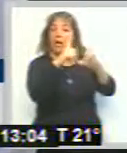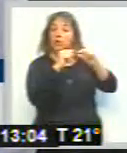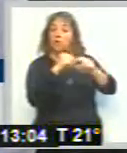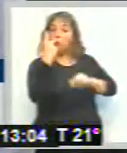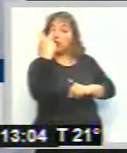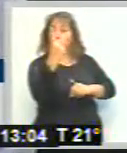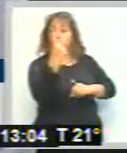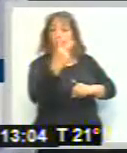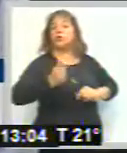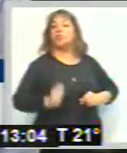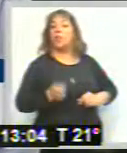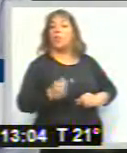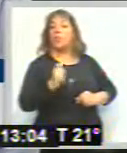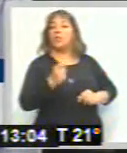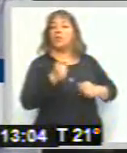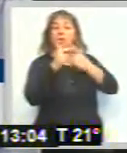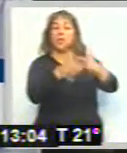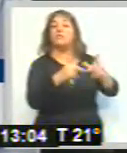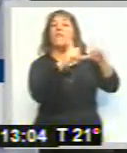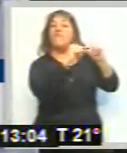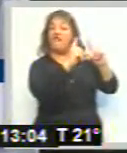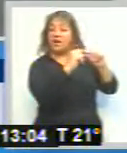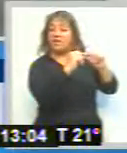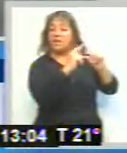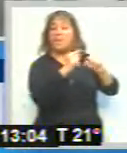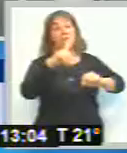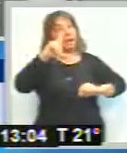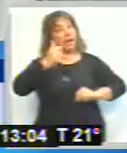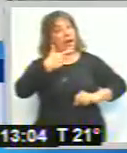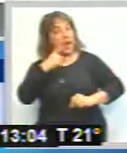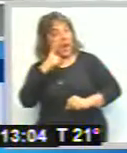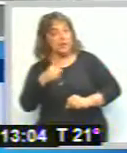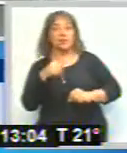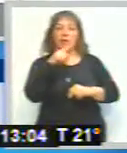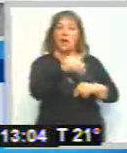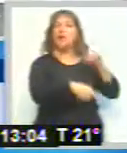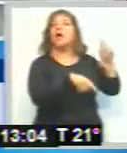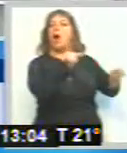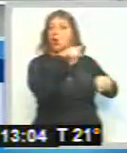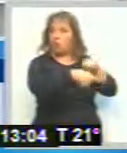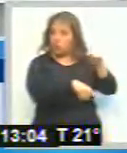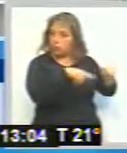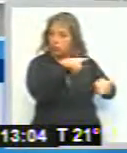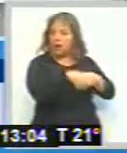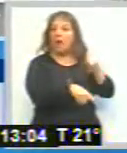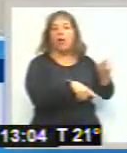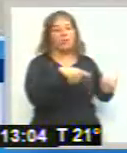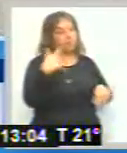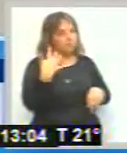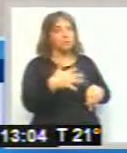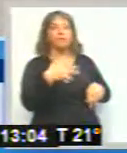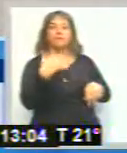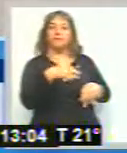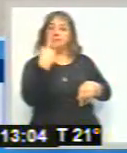le asigne una fecha para que esta persona, quien recordemos está co-imputada junto a otras dos